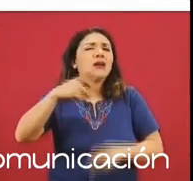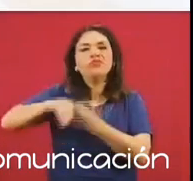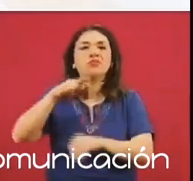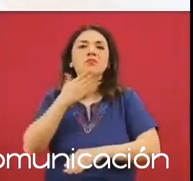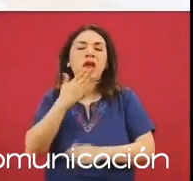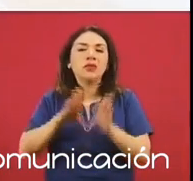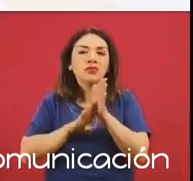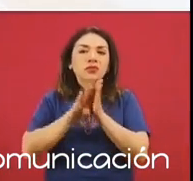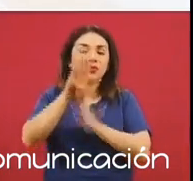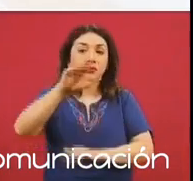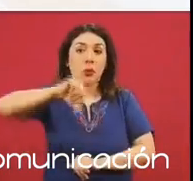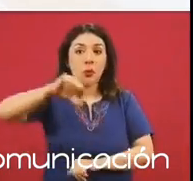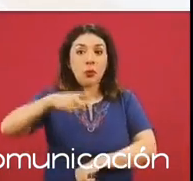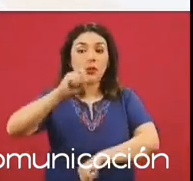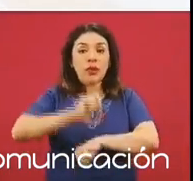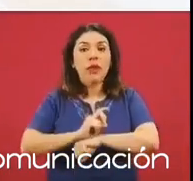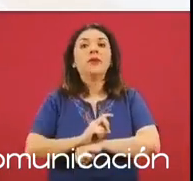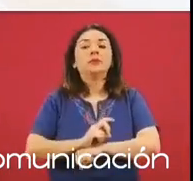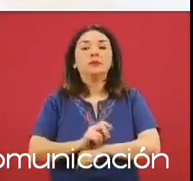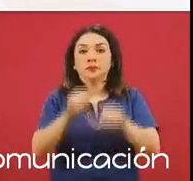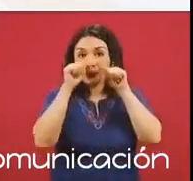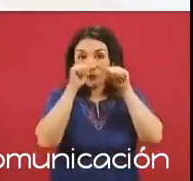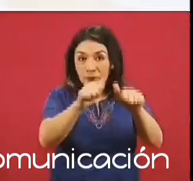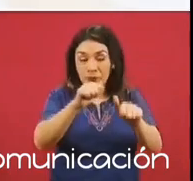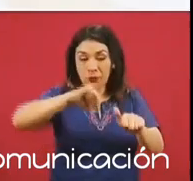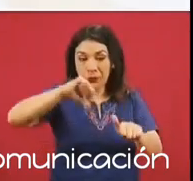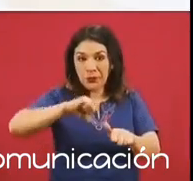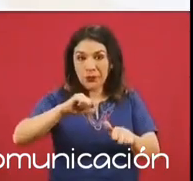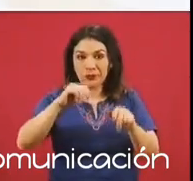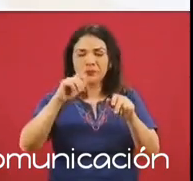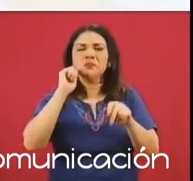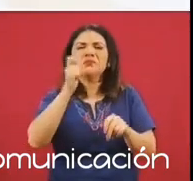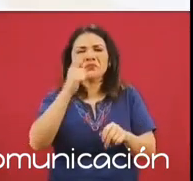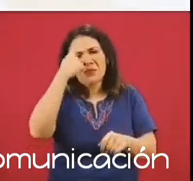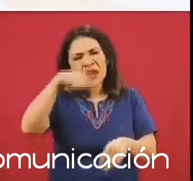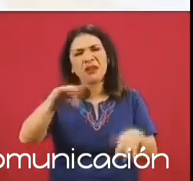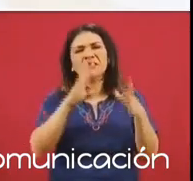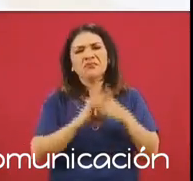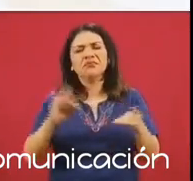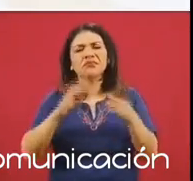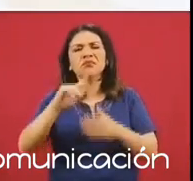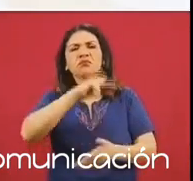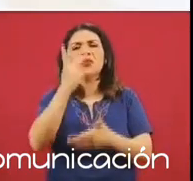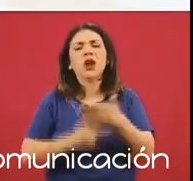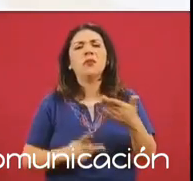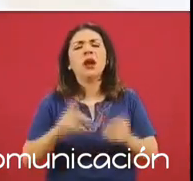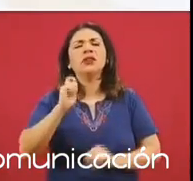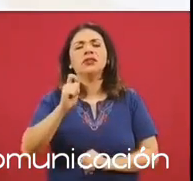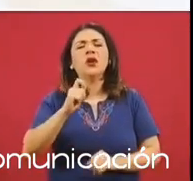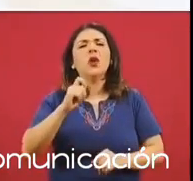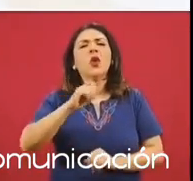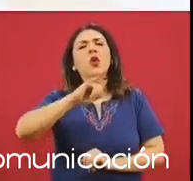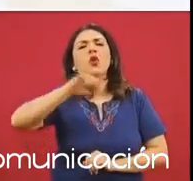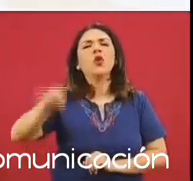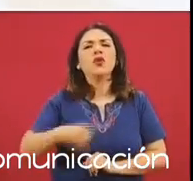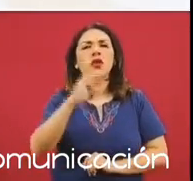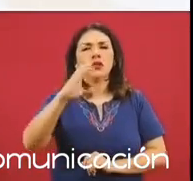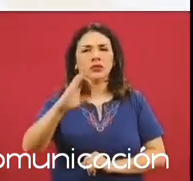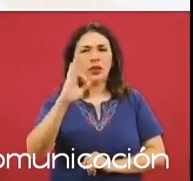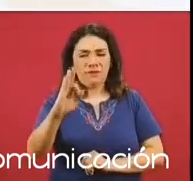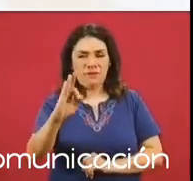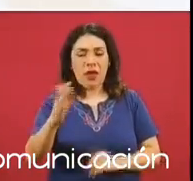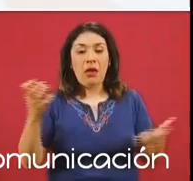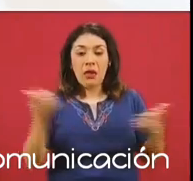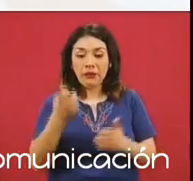pobreza. El día de hoy vamos a dedicar este espacio a platicar sobre el programa Jóvenes Construyendo el Futuro, este